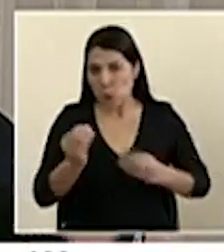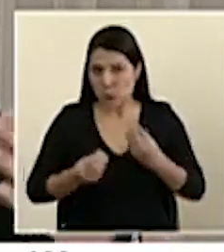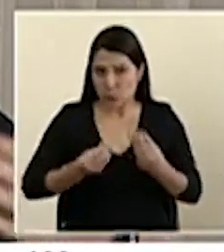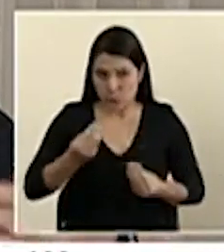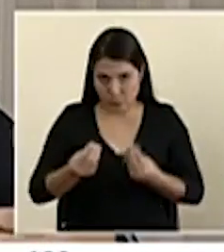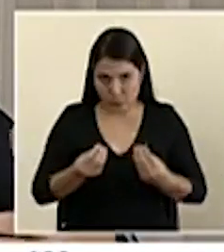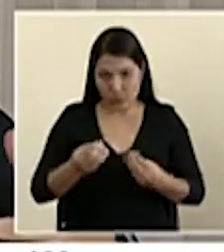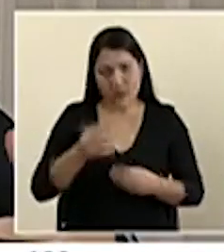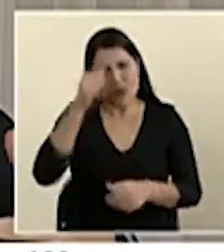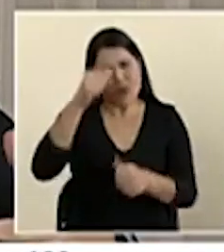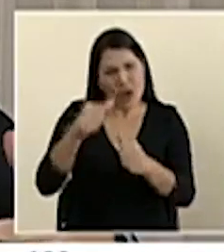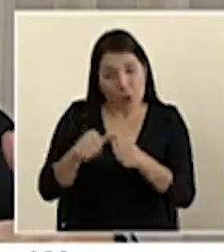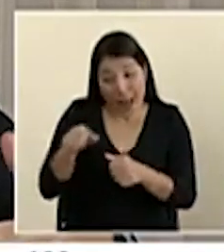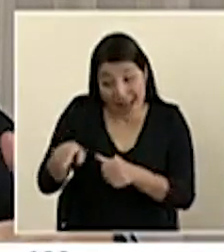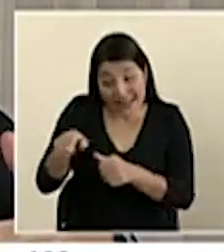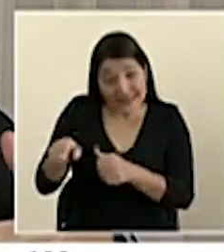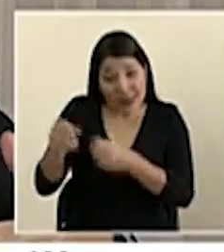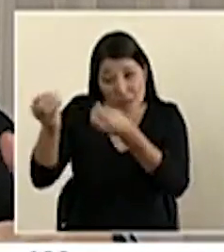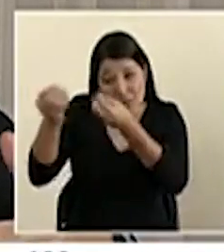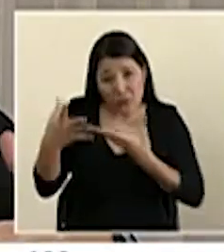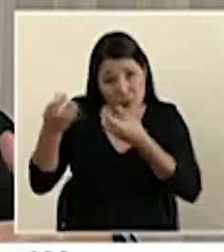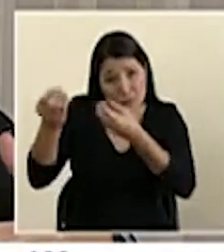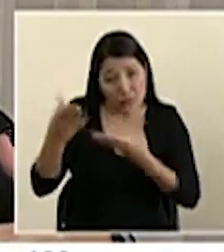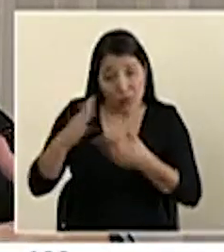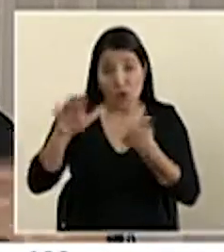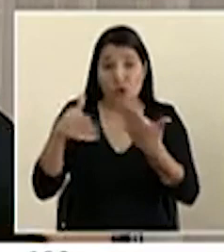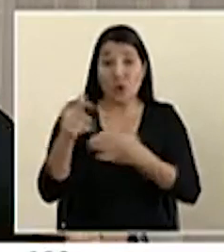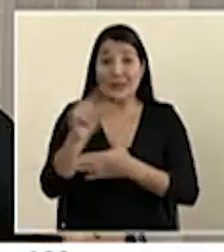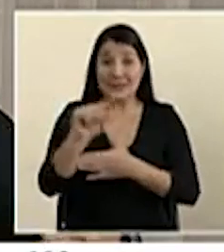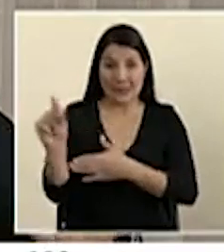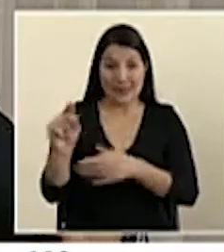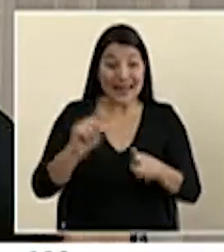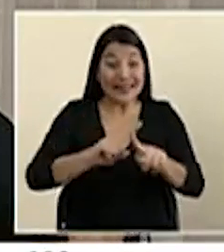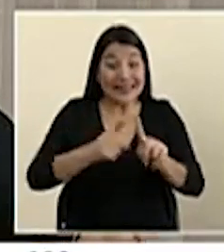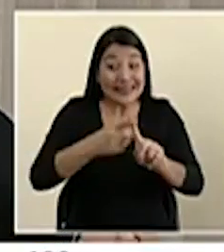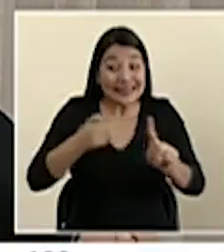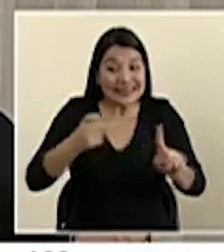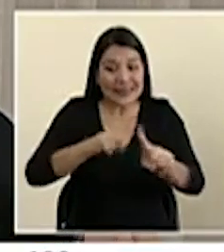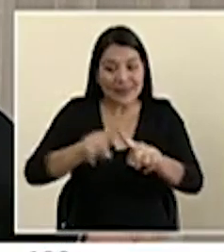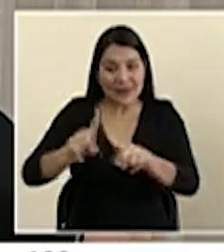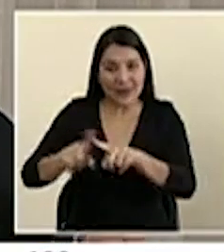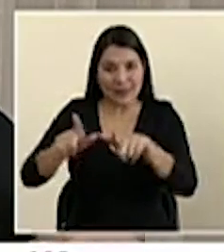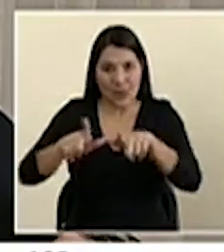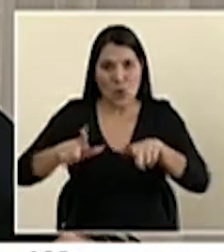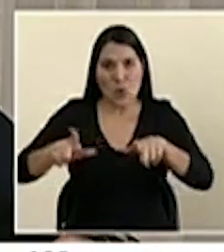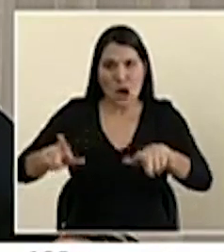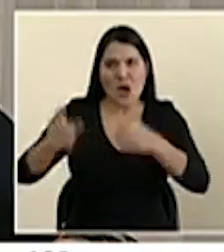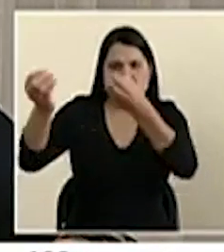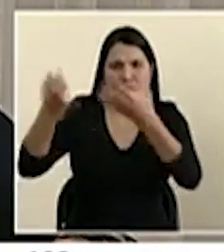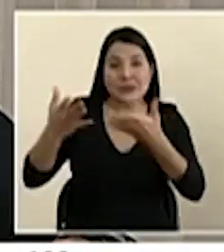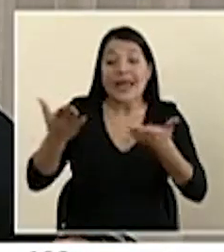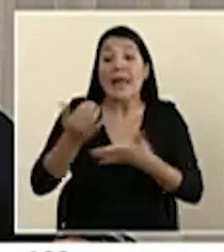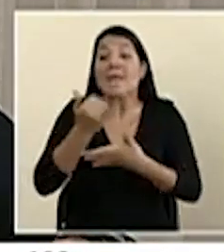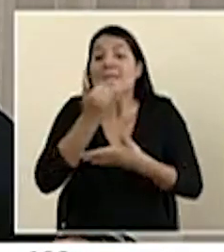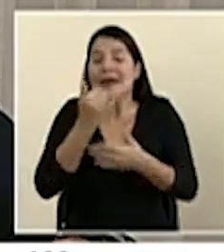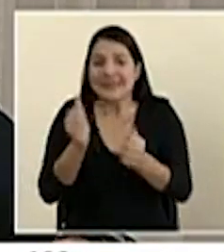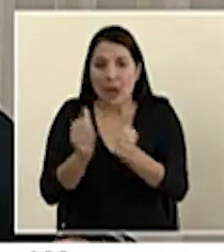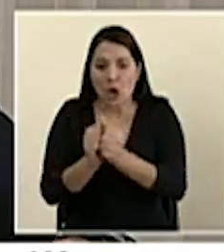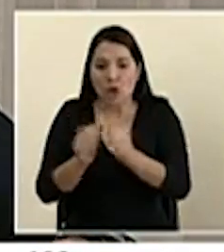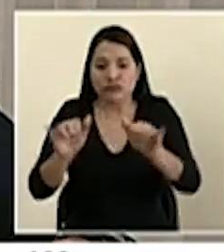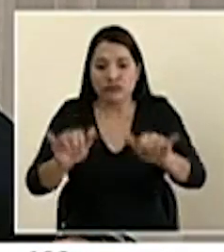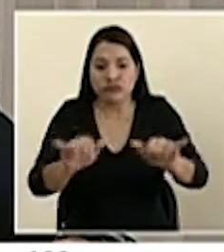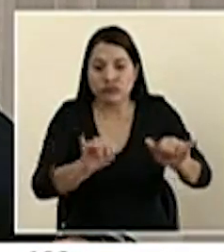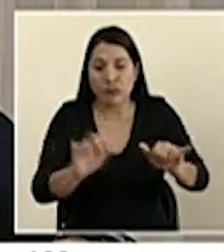esta vigilancia recibimos todas las semanas la información de diferentes partes del país de qué es lo que está ocurriendo con circulación viral en Costa Rica.